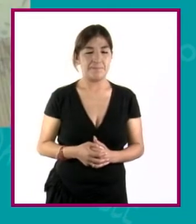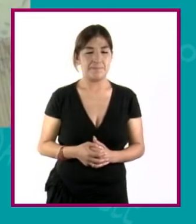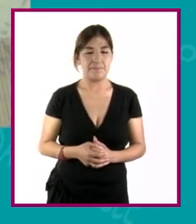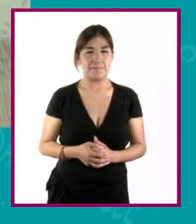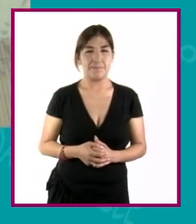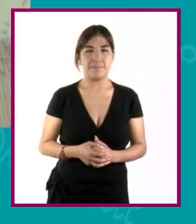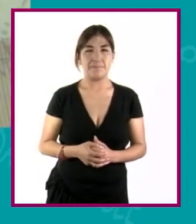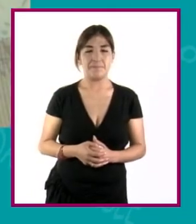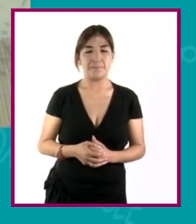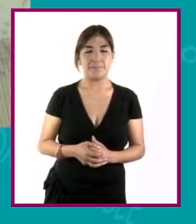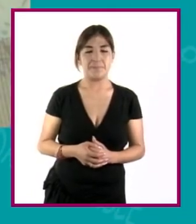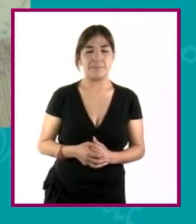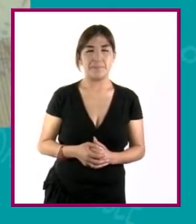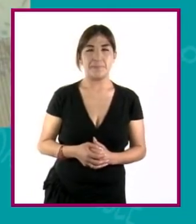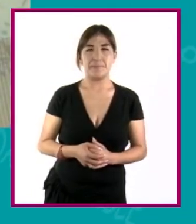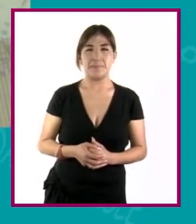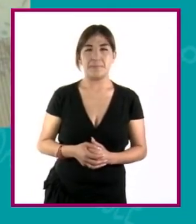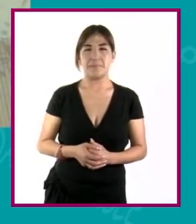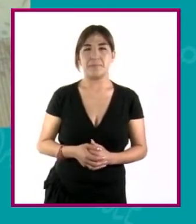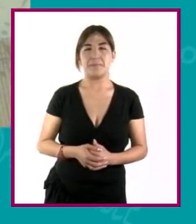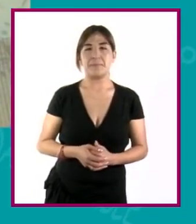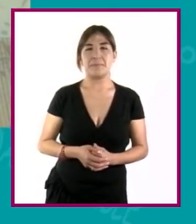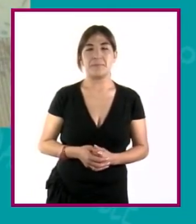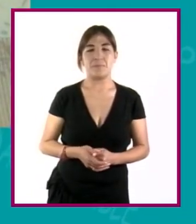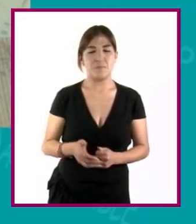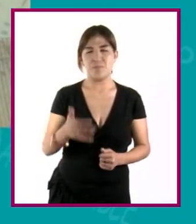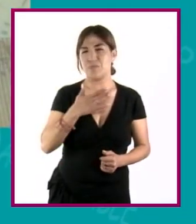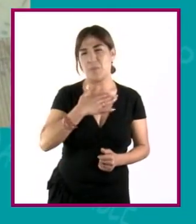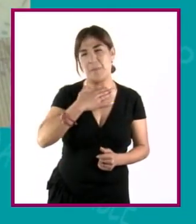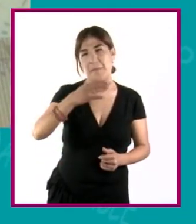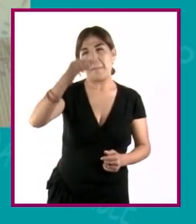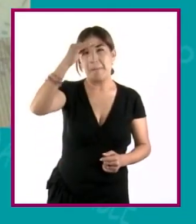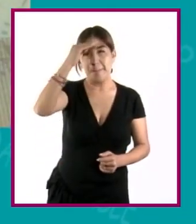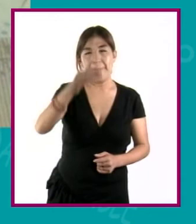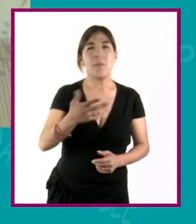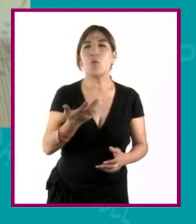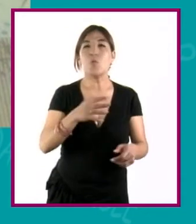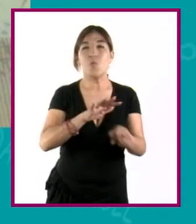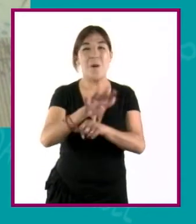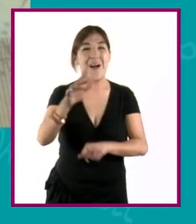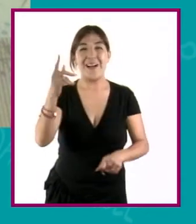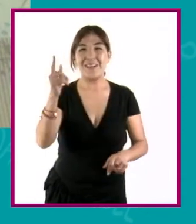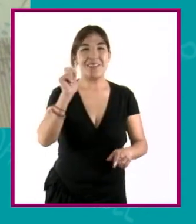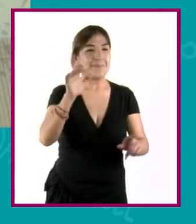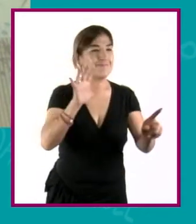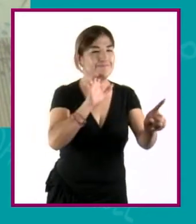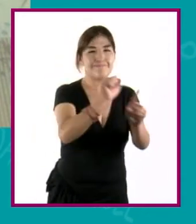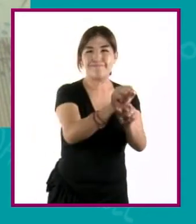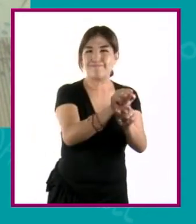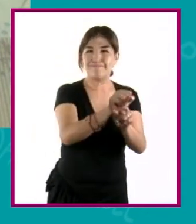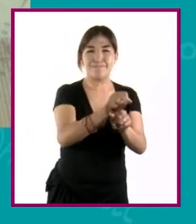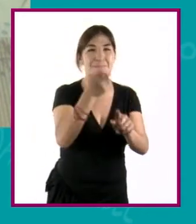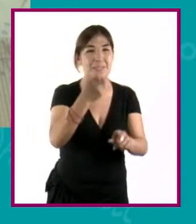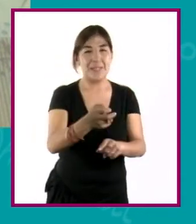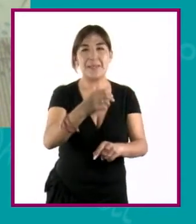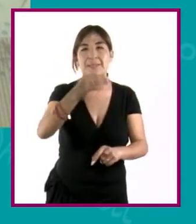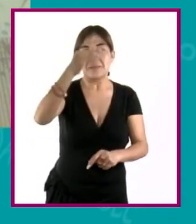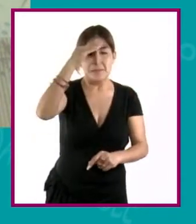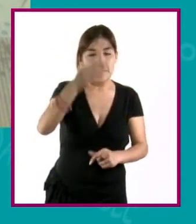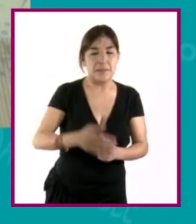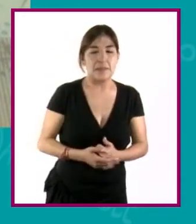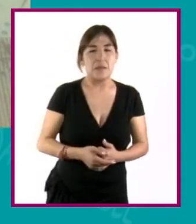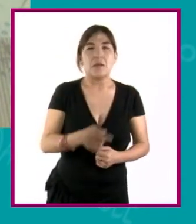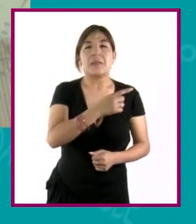Pues me parece que uno de los grandes retos que tiene la arquitectura como disciplina es pensar en esa